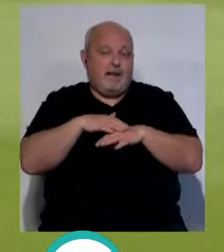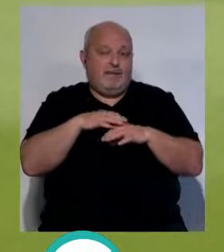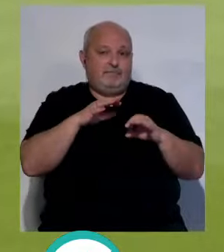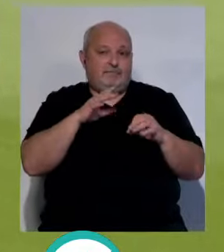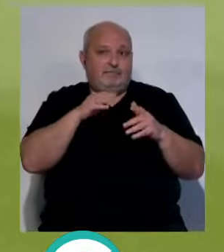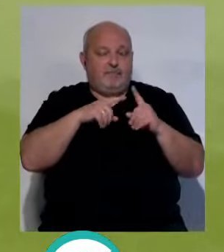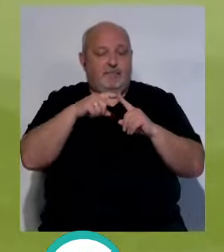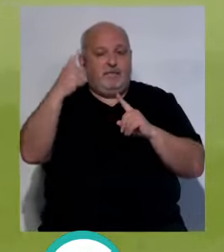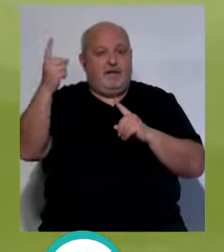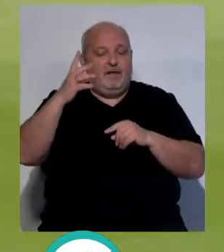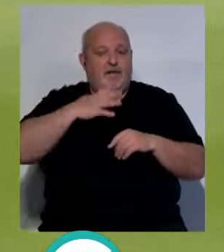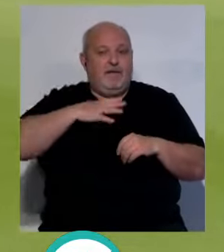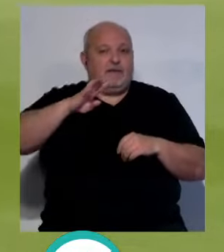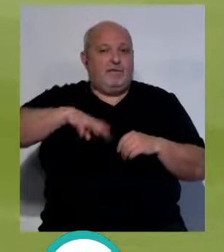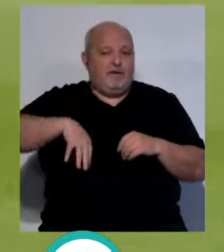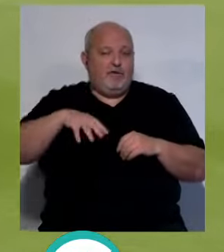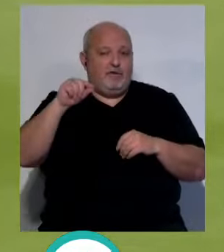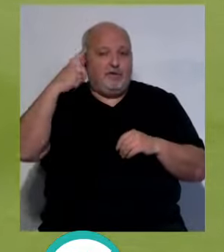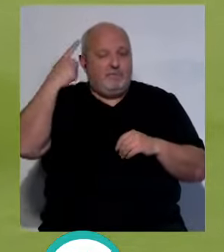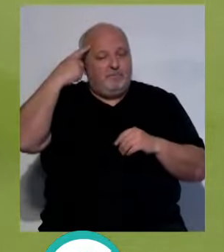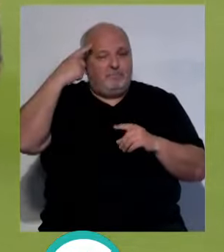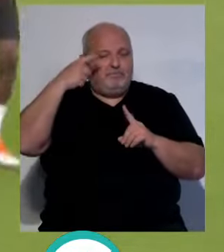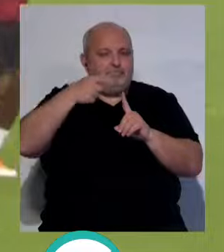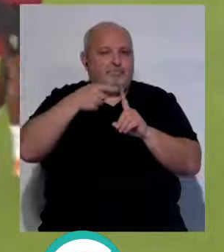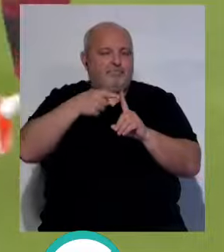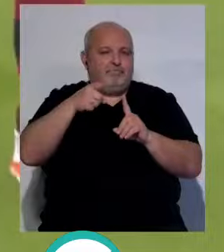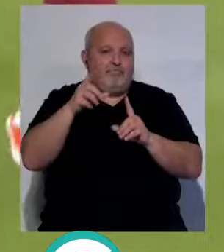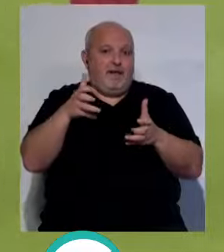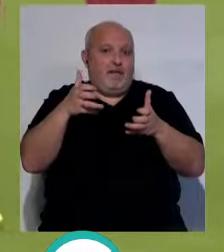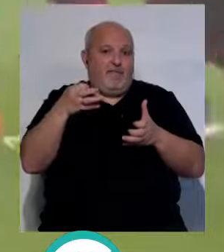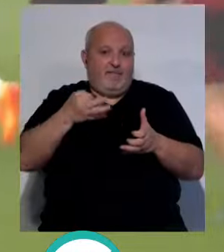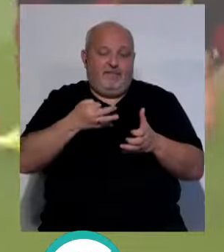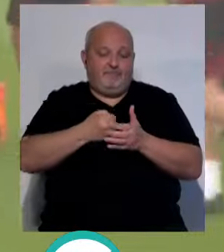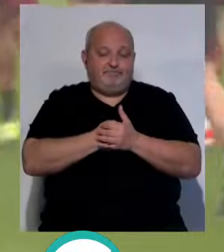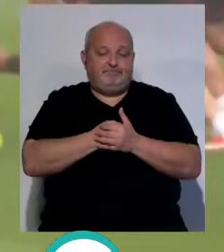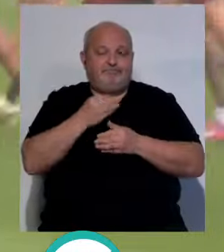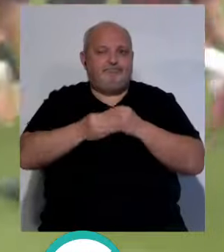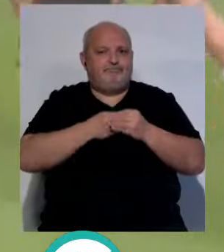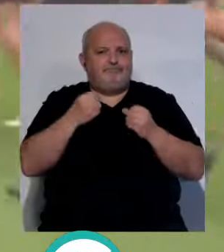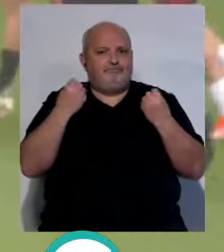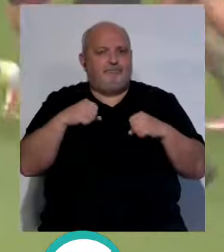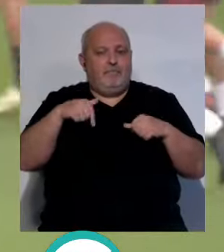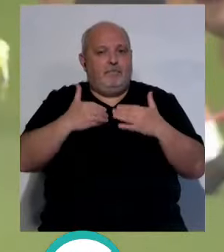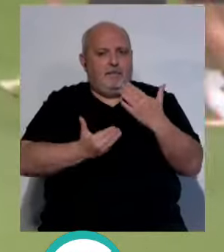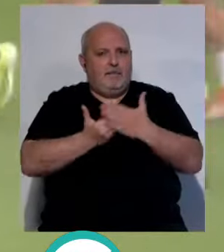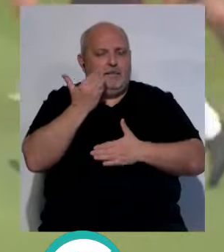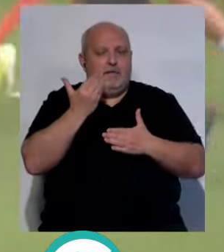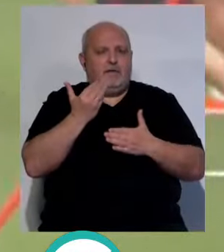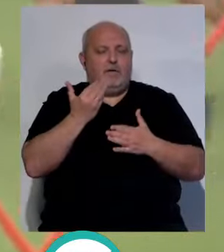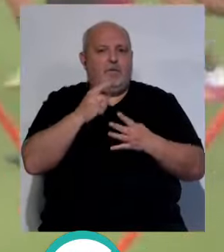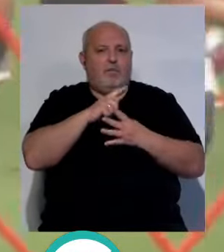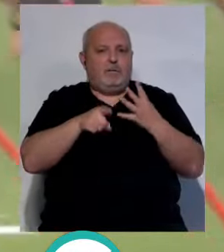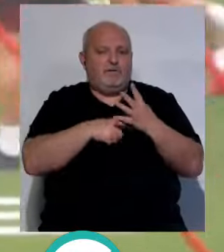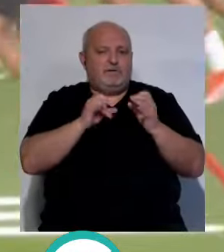...viajar a tierras catalanas con la única mentalidad de... ...ganar, no hay otra... ...realizó esa sesión de esta mañana... ...sin los cuatro